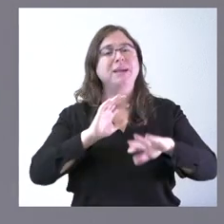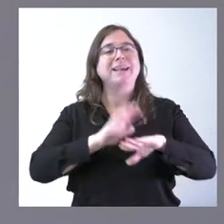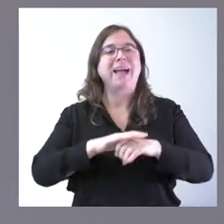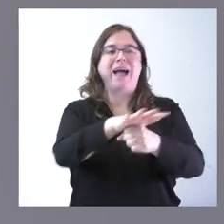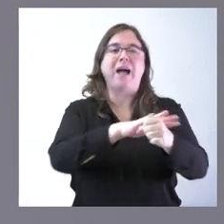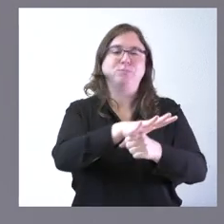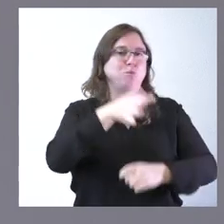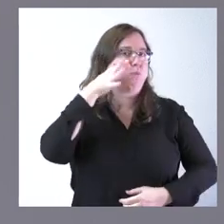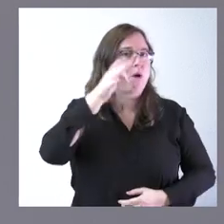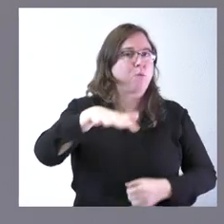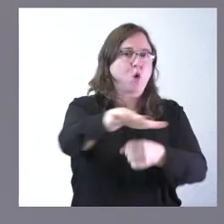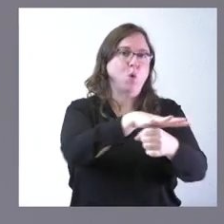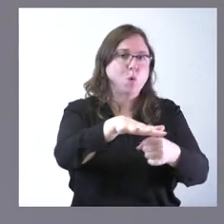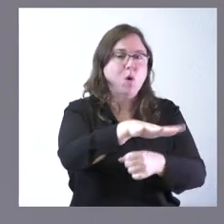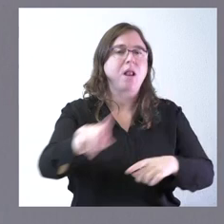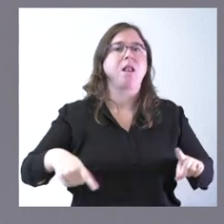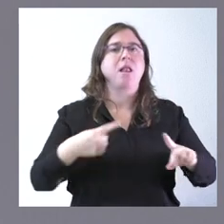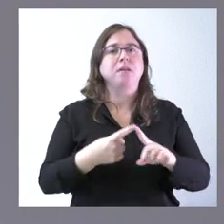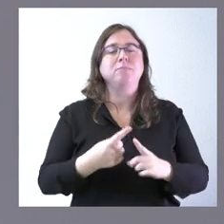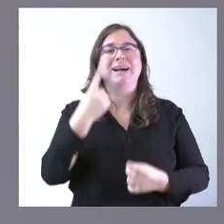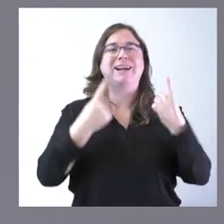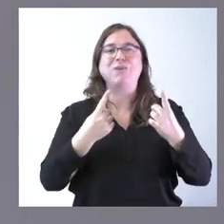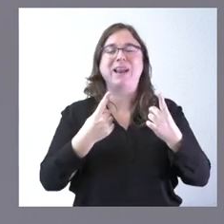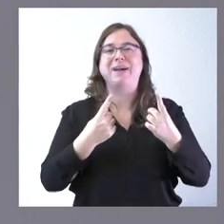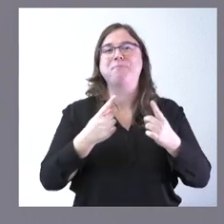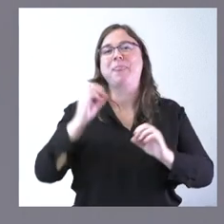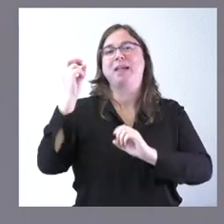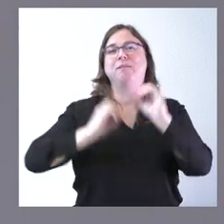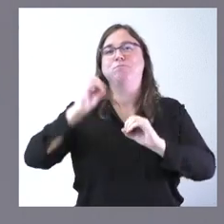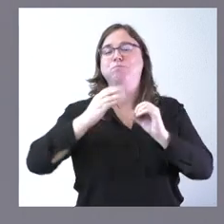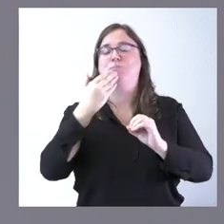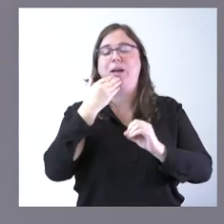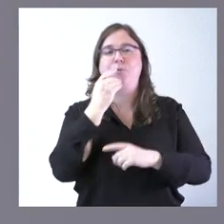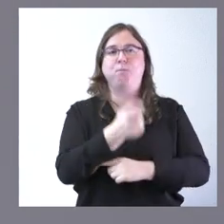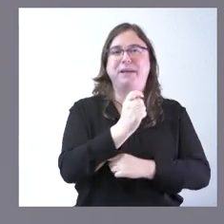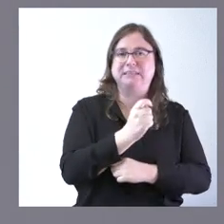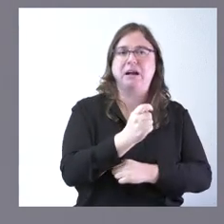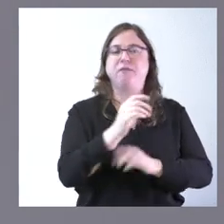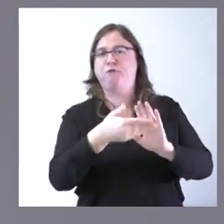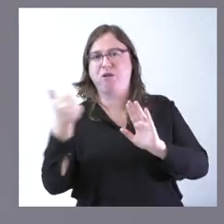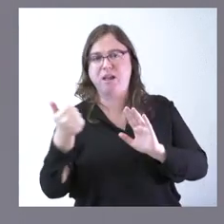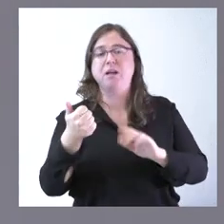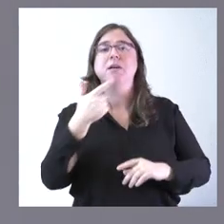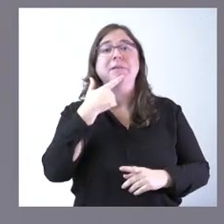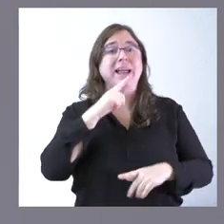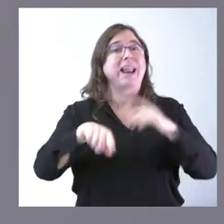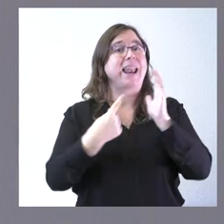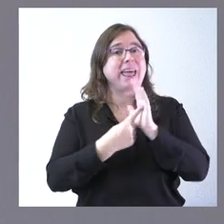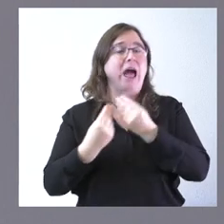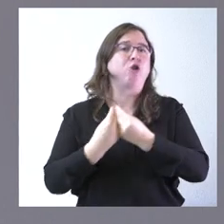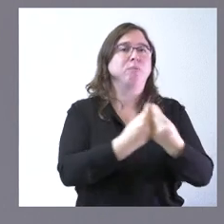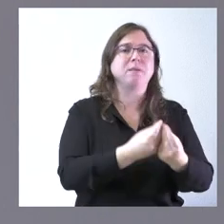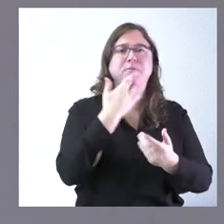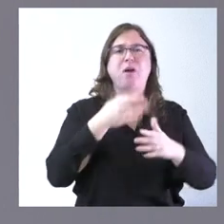rural y para la reducción y eliminación de algunas tasas como la necesidad de caza y pesca en la ley de medidas de acompañamiento vienen medidas específicas como el